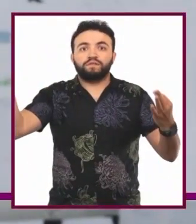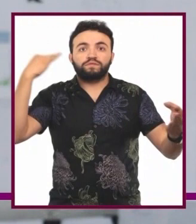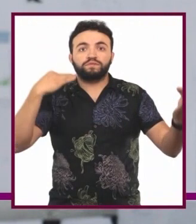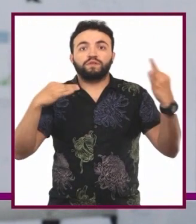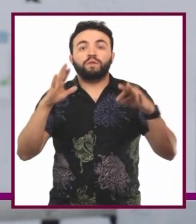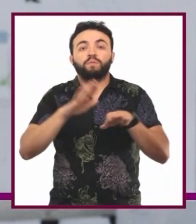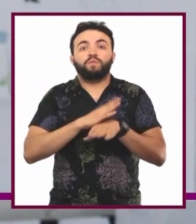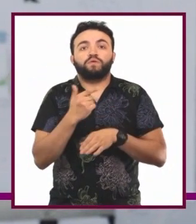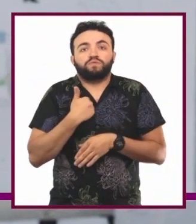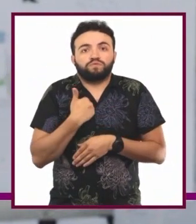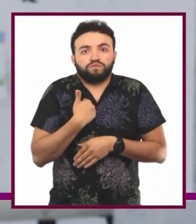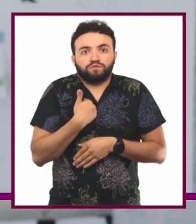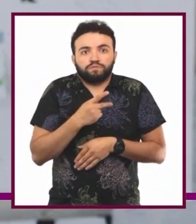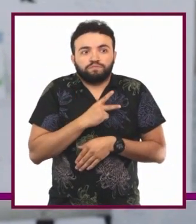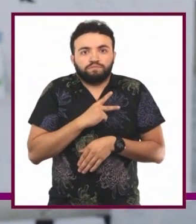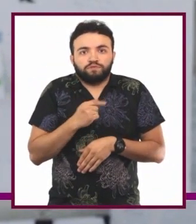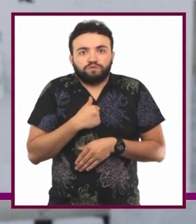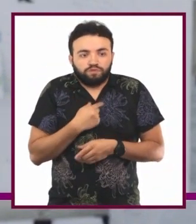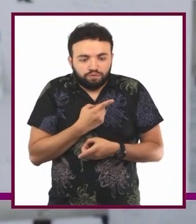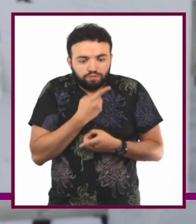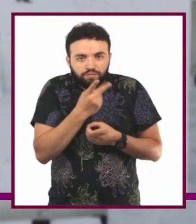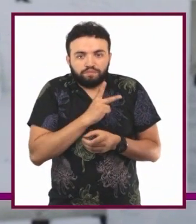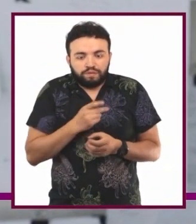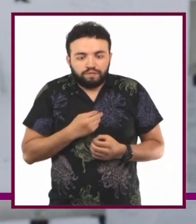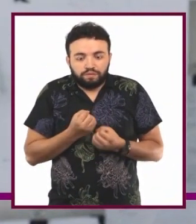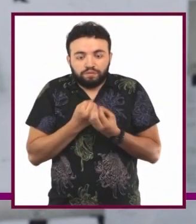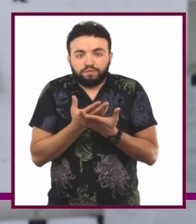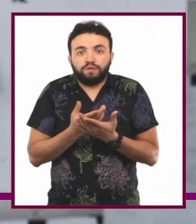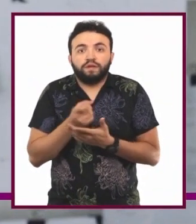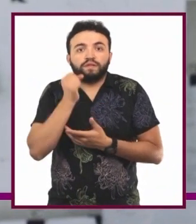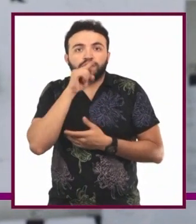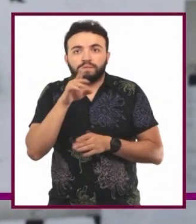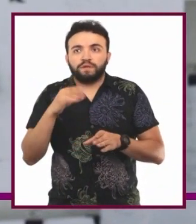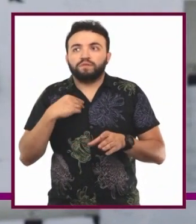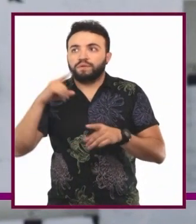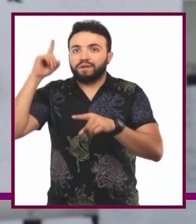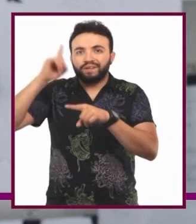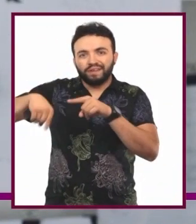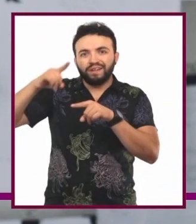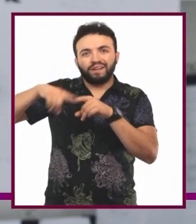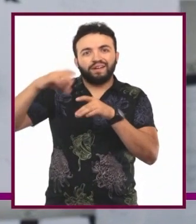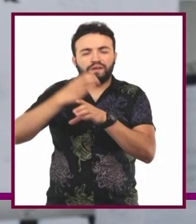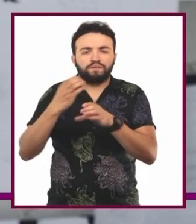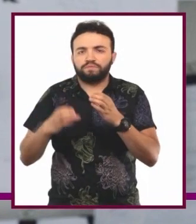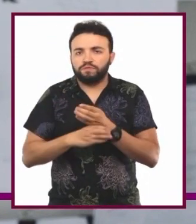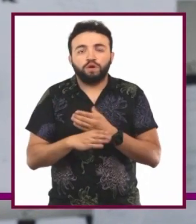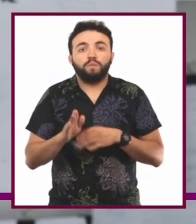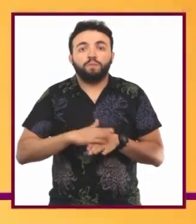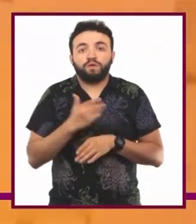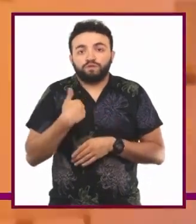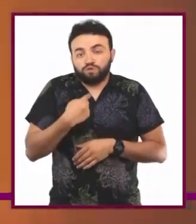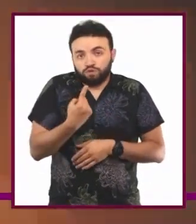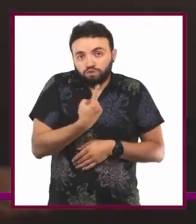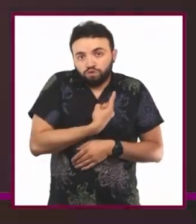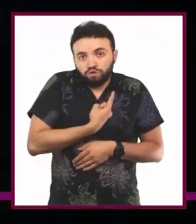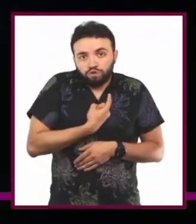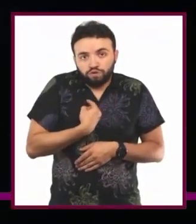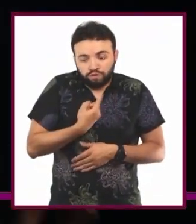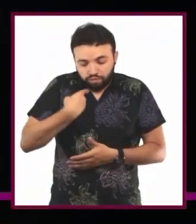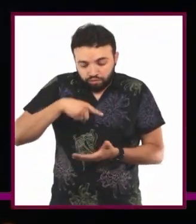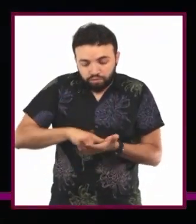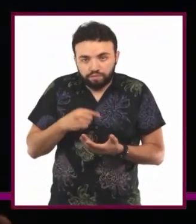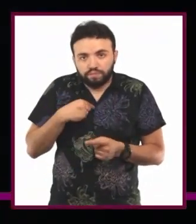es autodisciplinado. Tampoco requiere de correcciones porque se autorregula y autocorrige. Esto